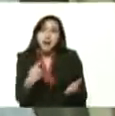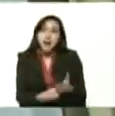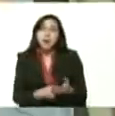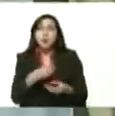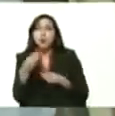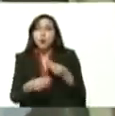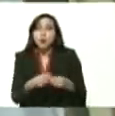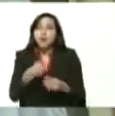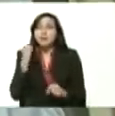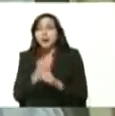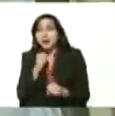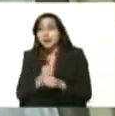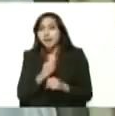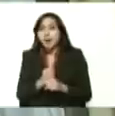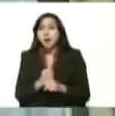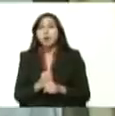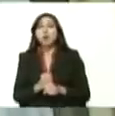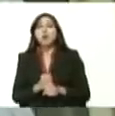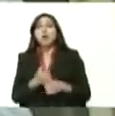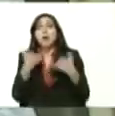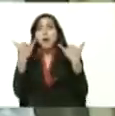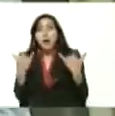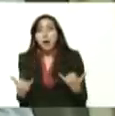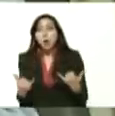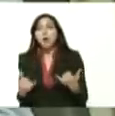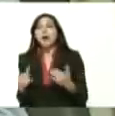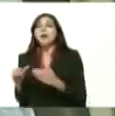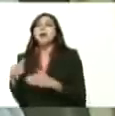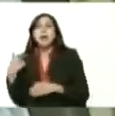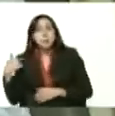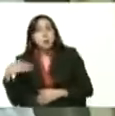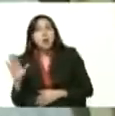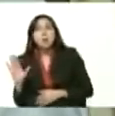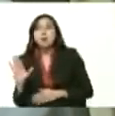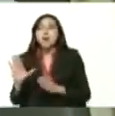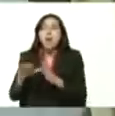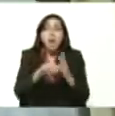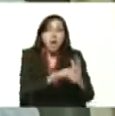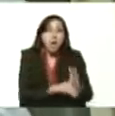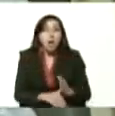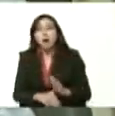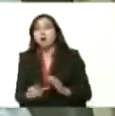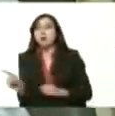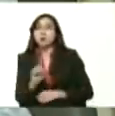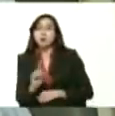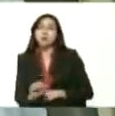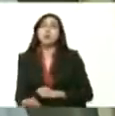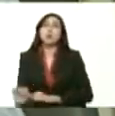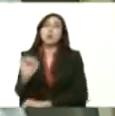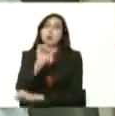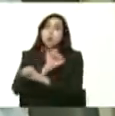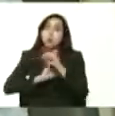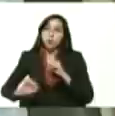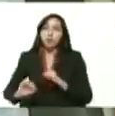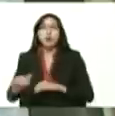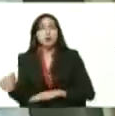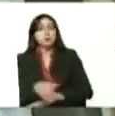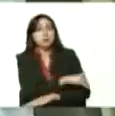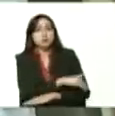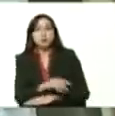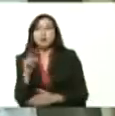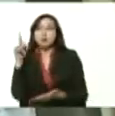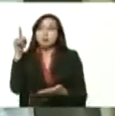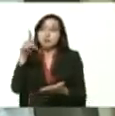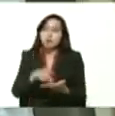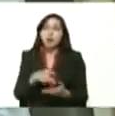financiamiento a que vaya a ser víctima de cualquier fechoría en el trayecto hacia su casa, hacia su centro de